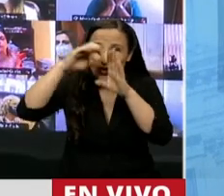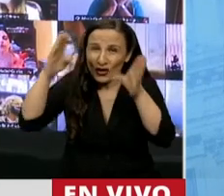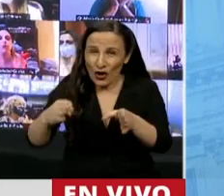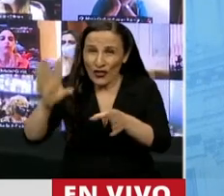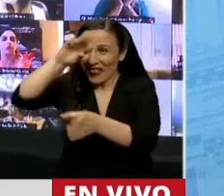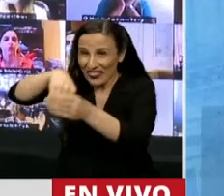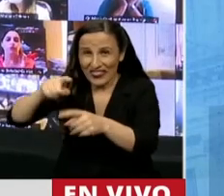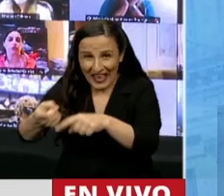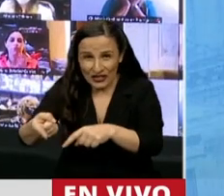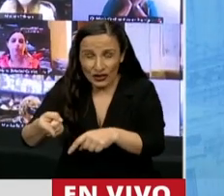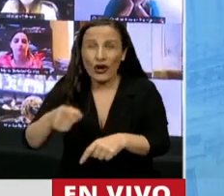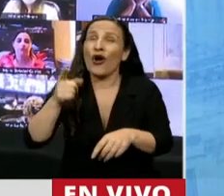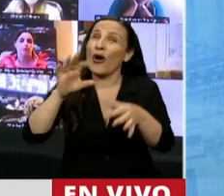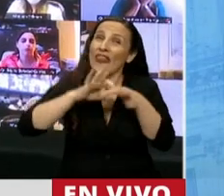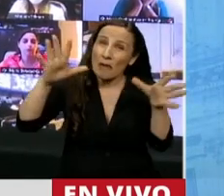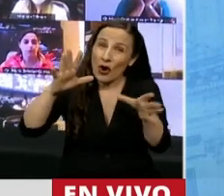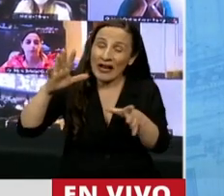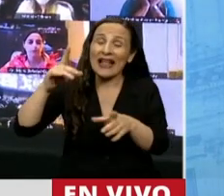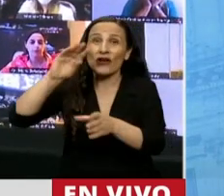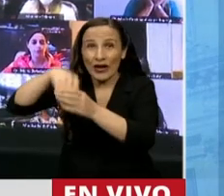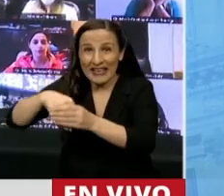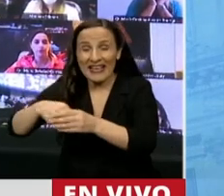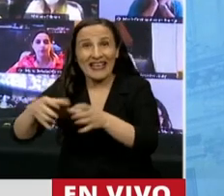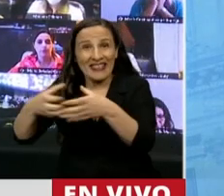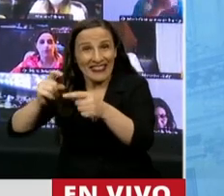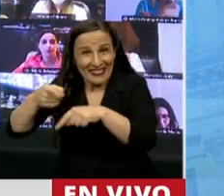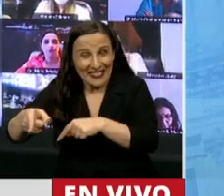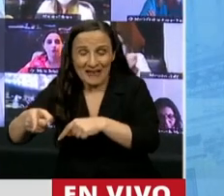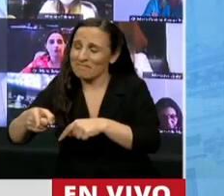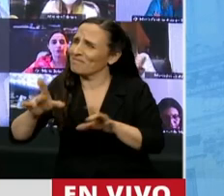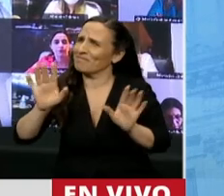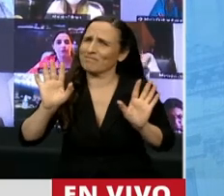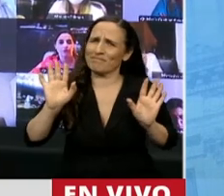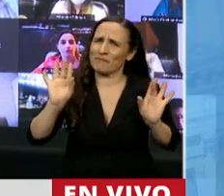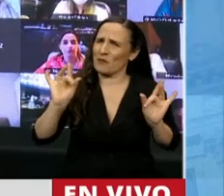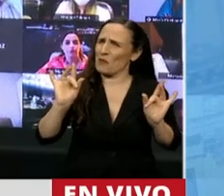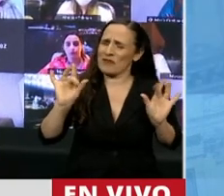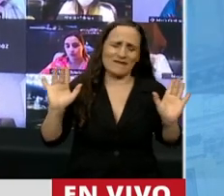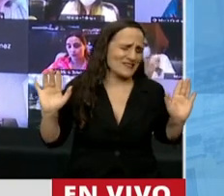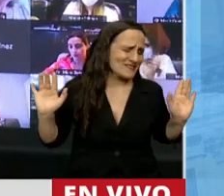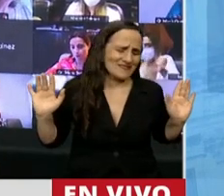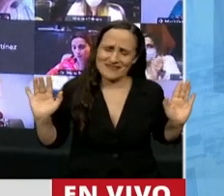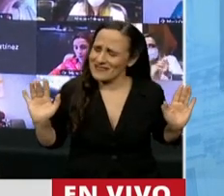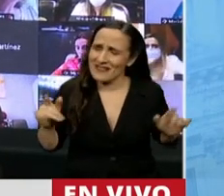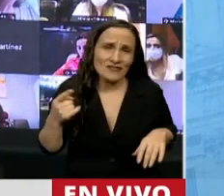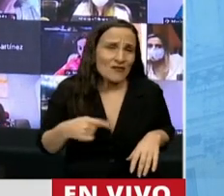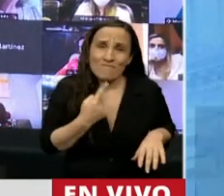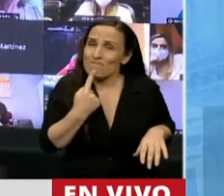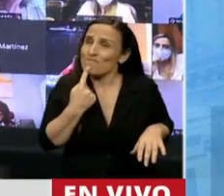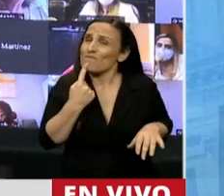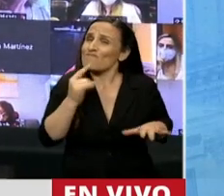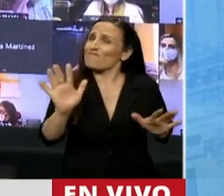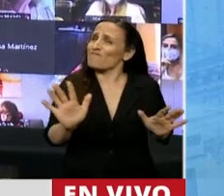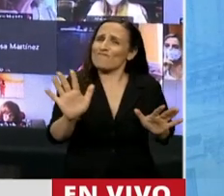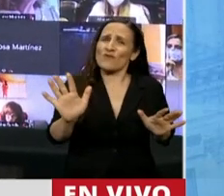Que se pueda ser democrático y del Frente de Todos. Lo dudo sinceramente, Presidenta. Lo tengo que dudar. Ustedes son